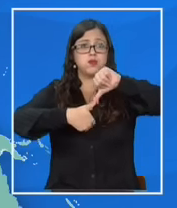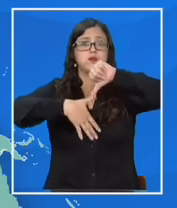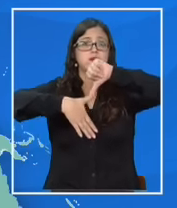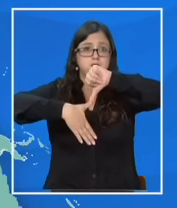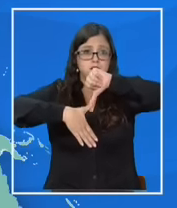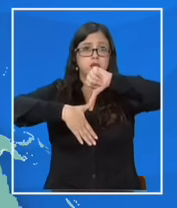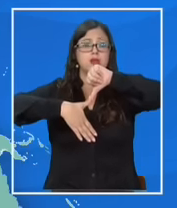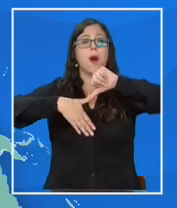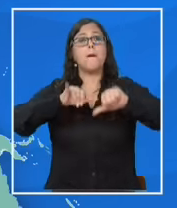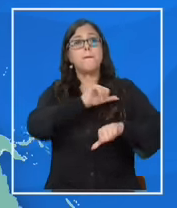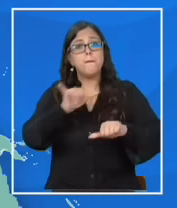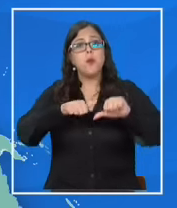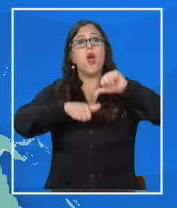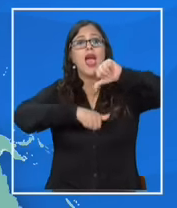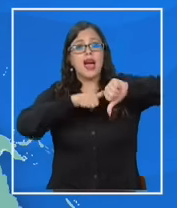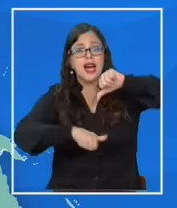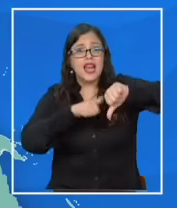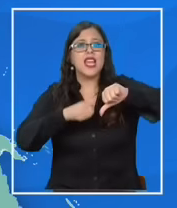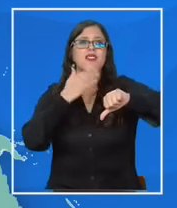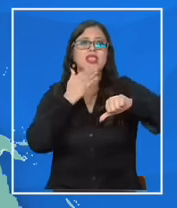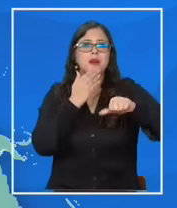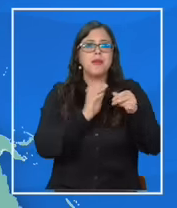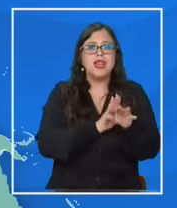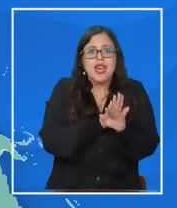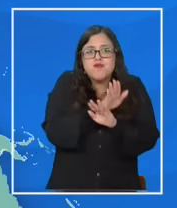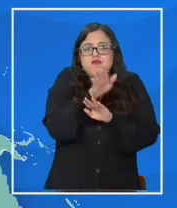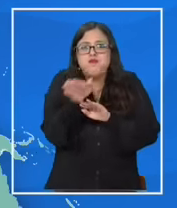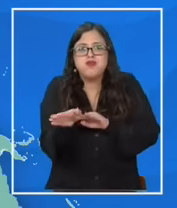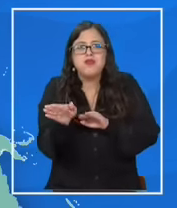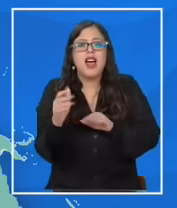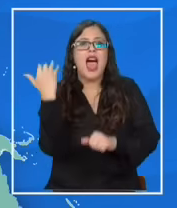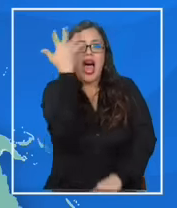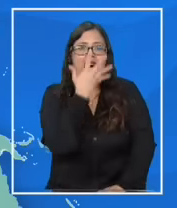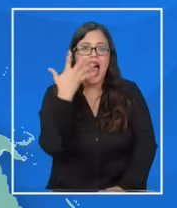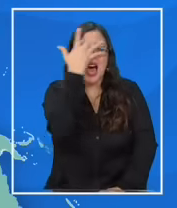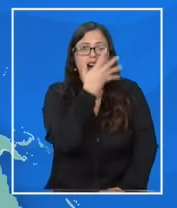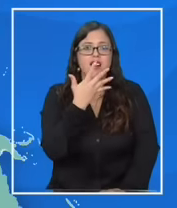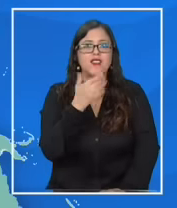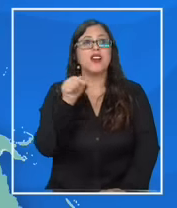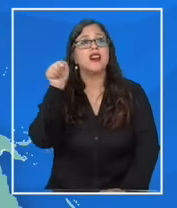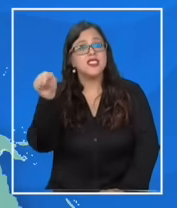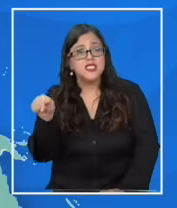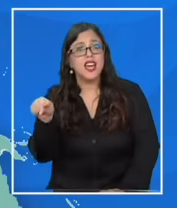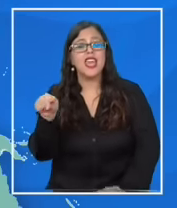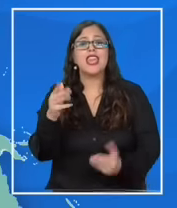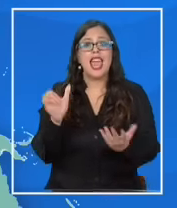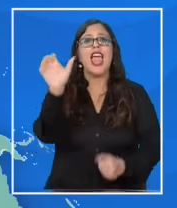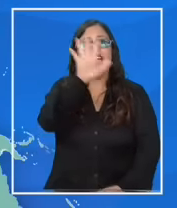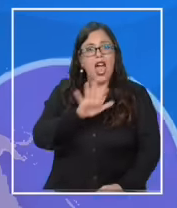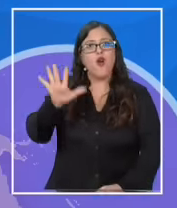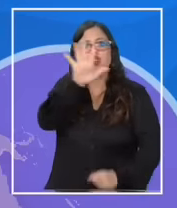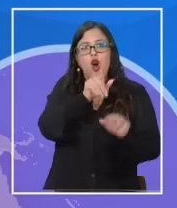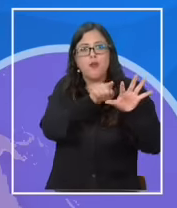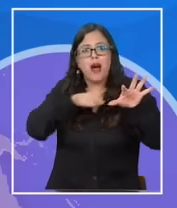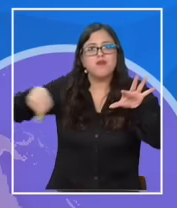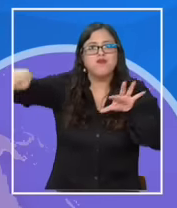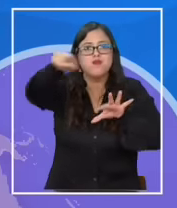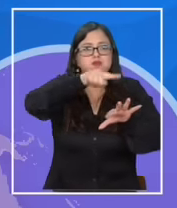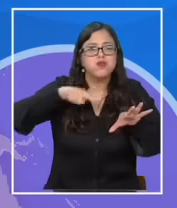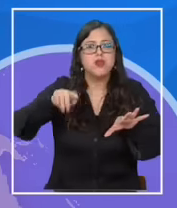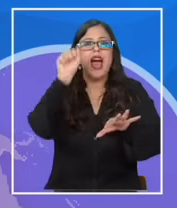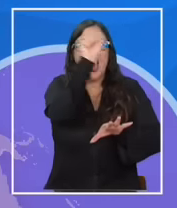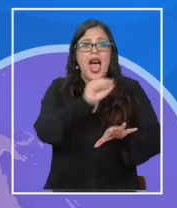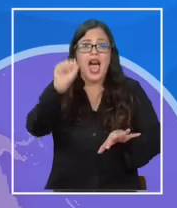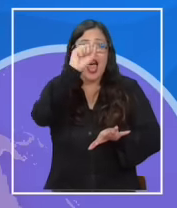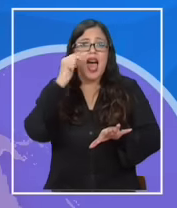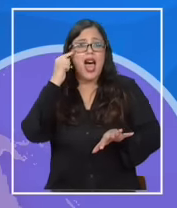continuar en el Caribe y cruzar el Atlántico hasta llegar a África entonces continuaría con el resto de Europa el Medio Oriente Asia